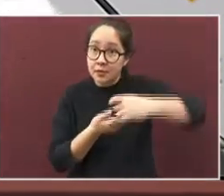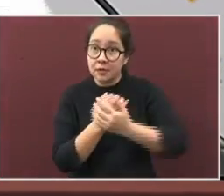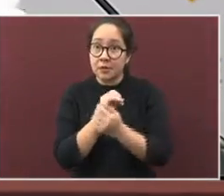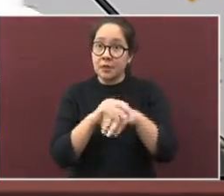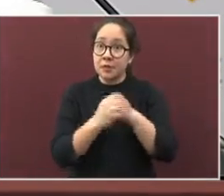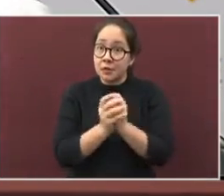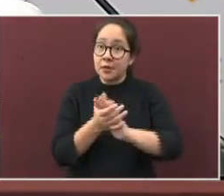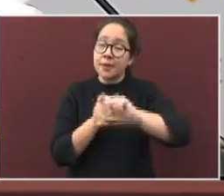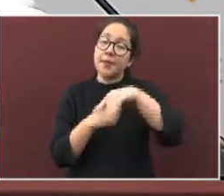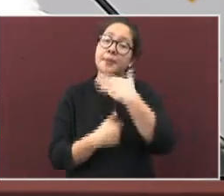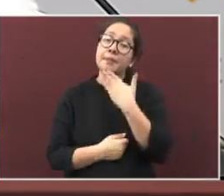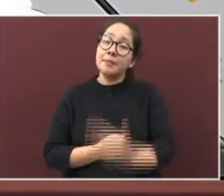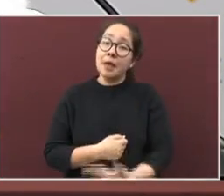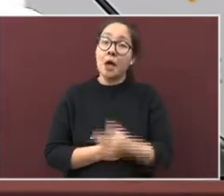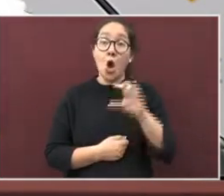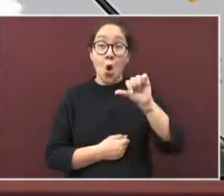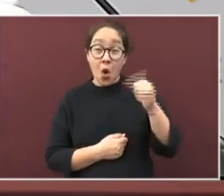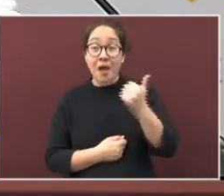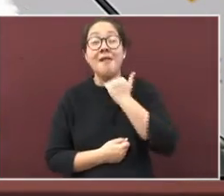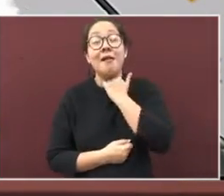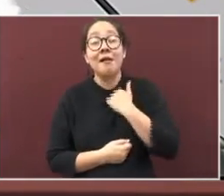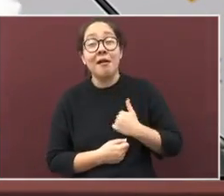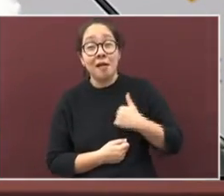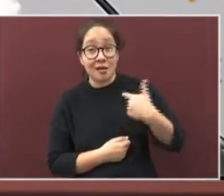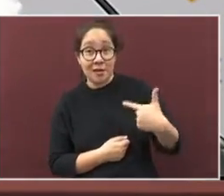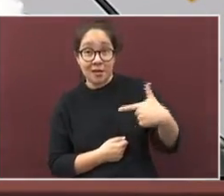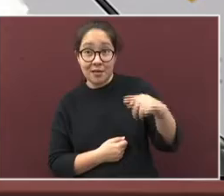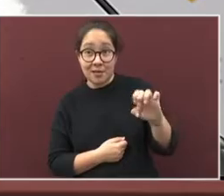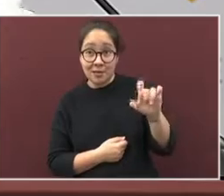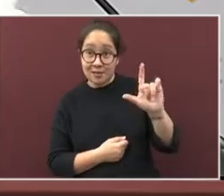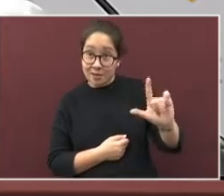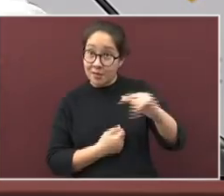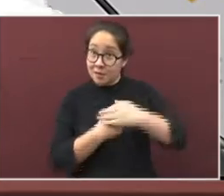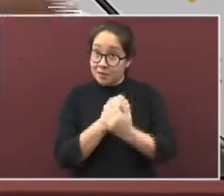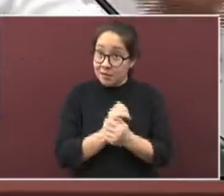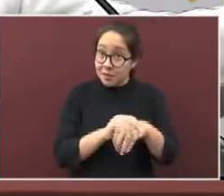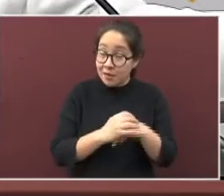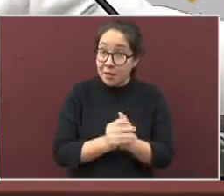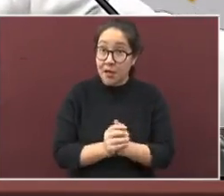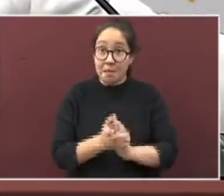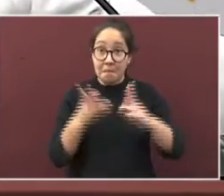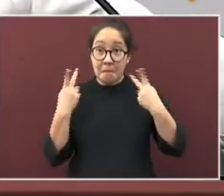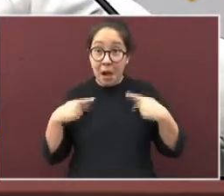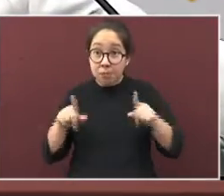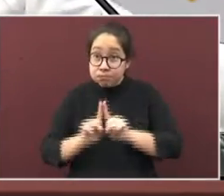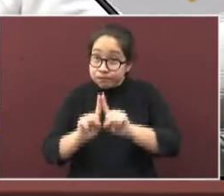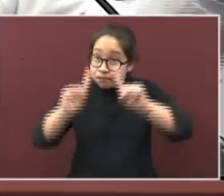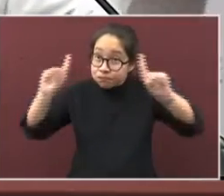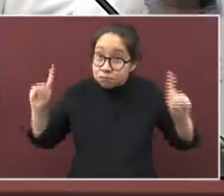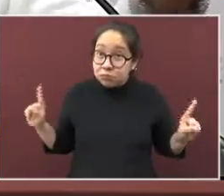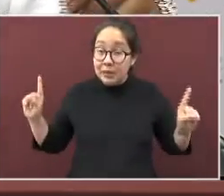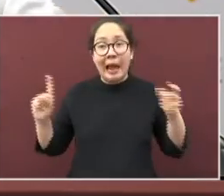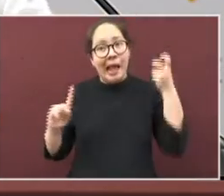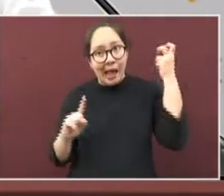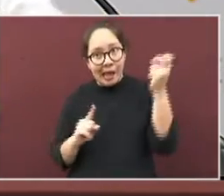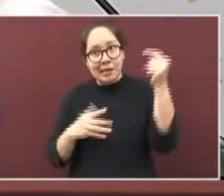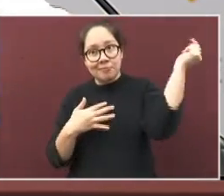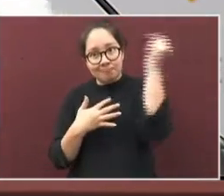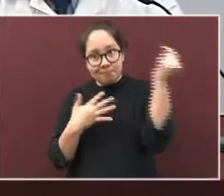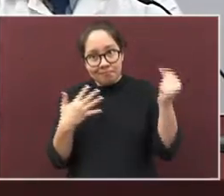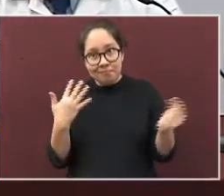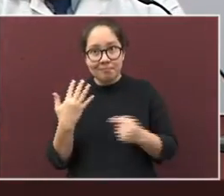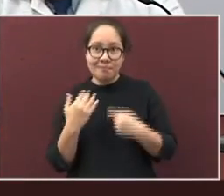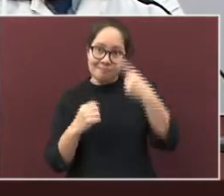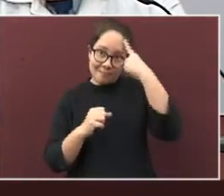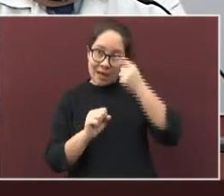o el alcohol gel, llevar la sana distancia, esas son las armas del